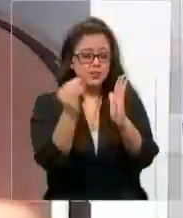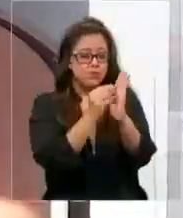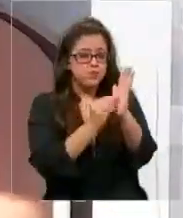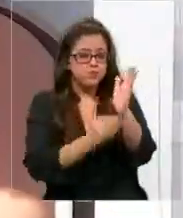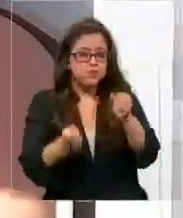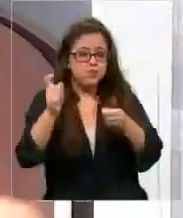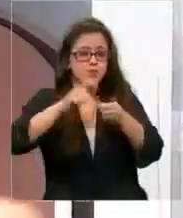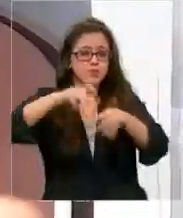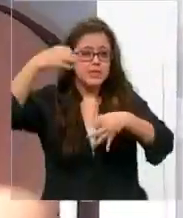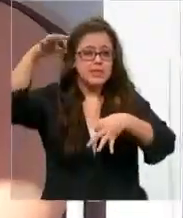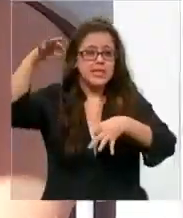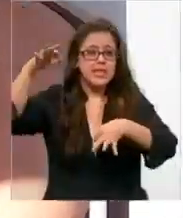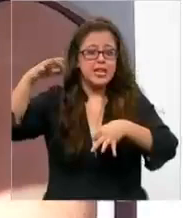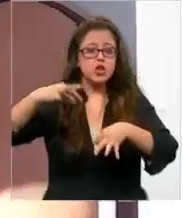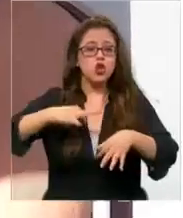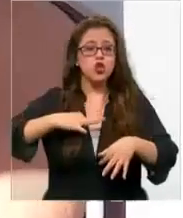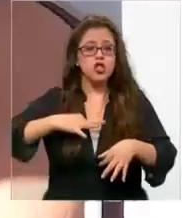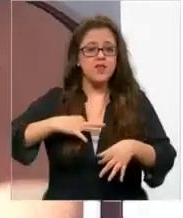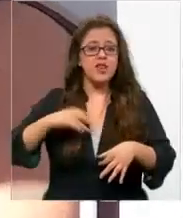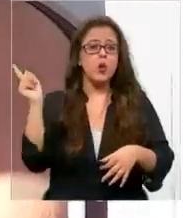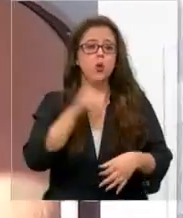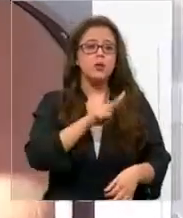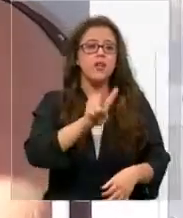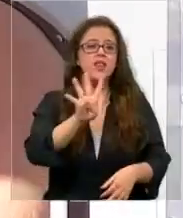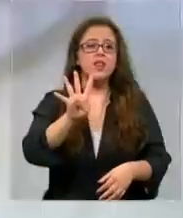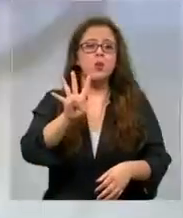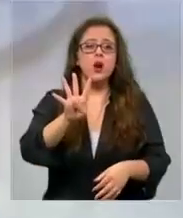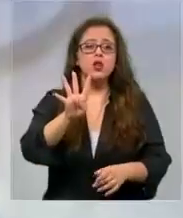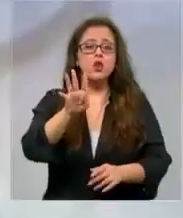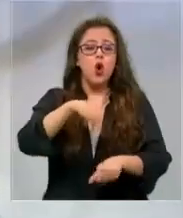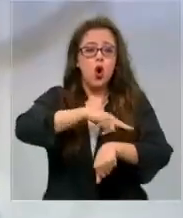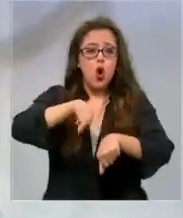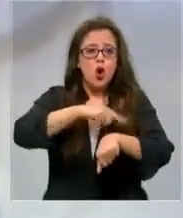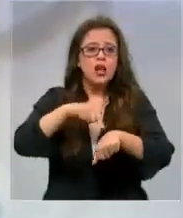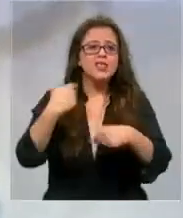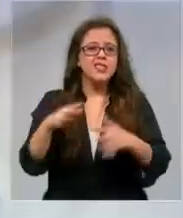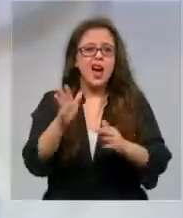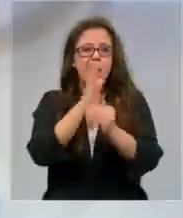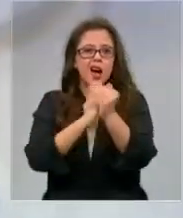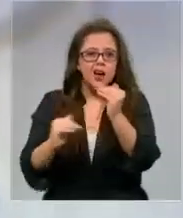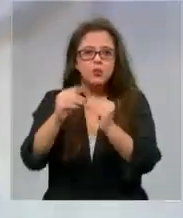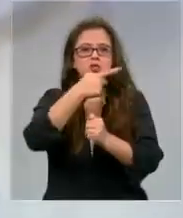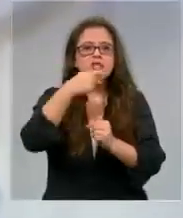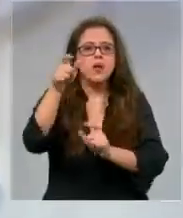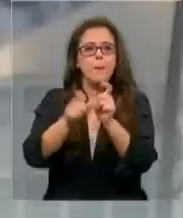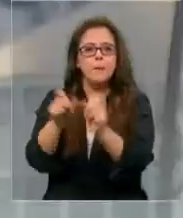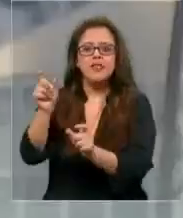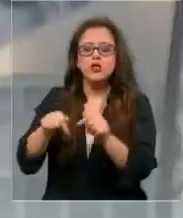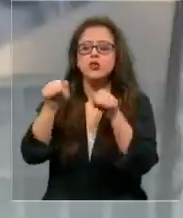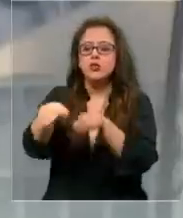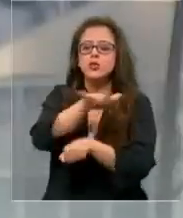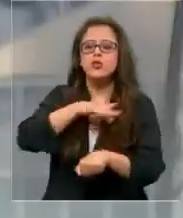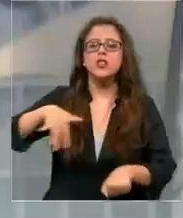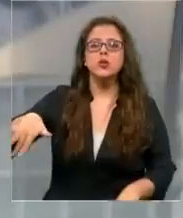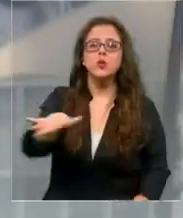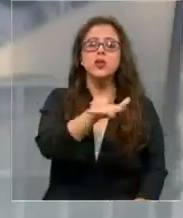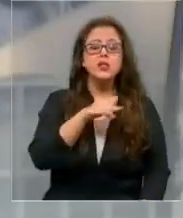civil las últimas 24 horas alcanzan los 100. La situación no es para nada